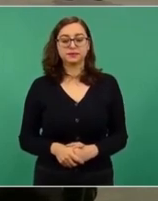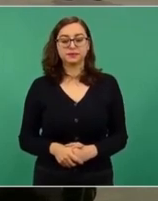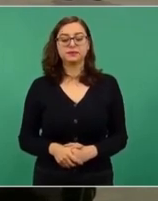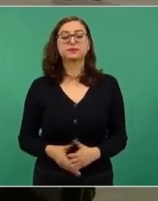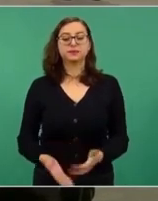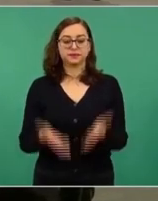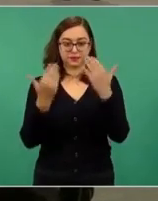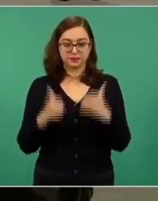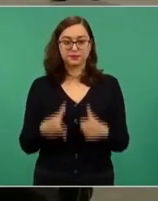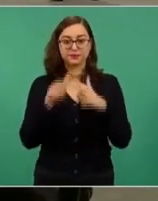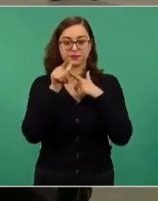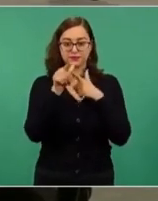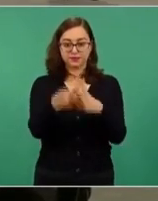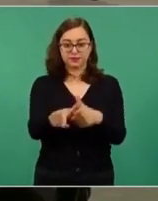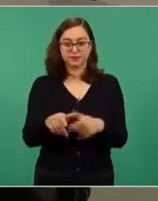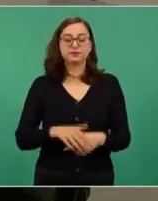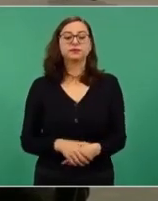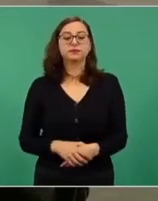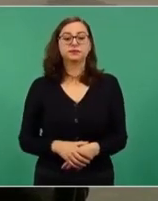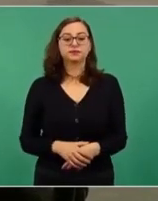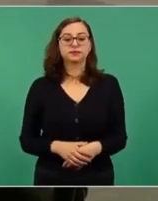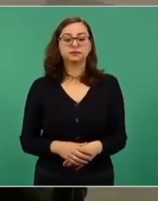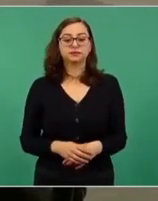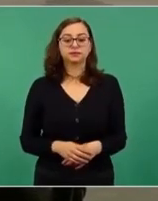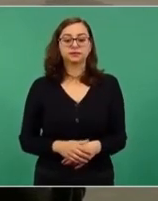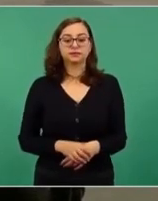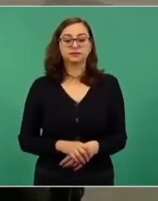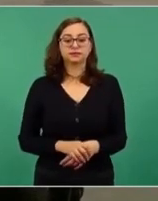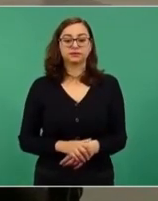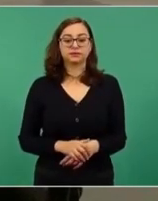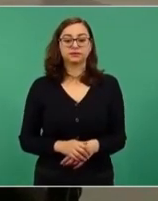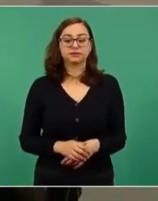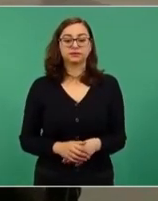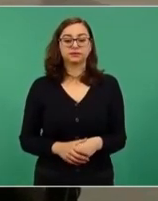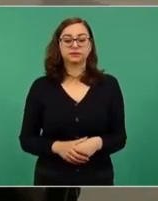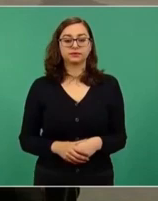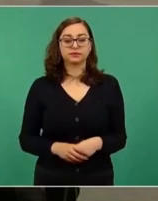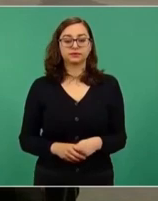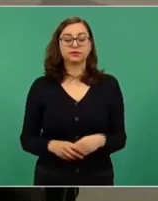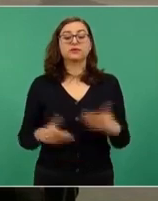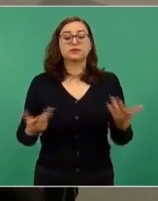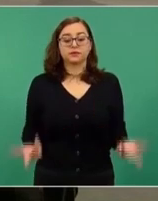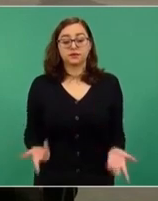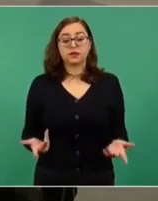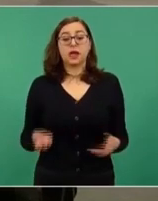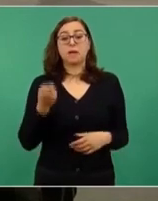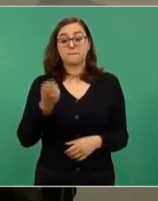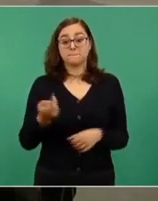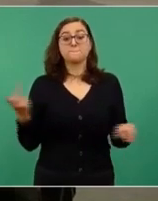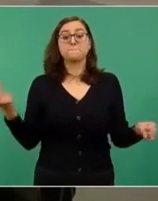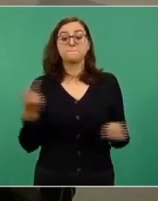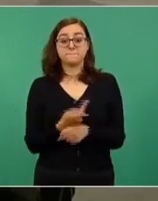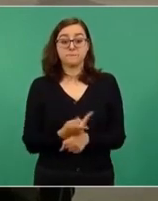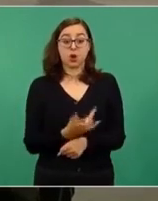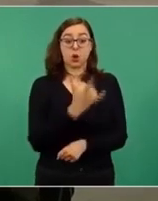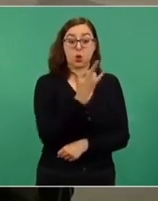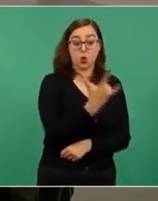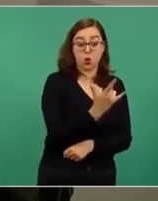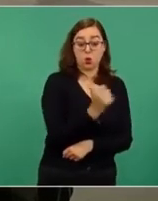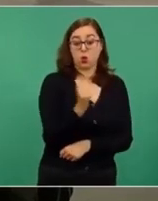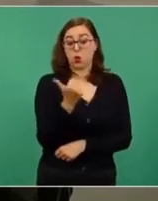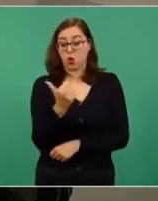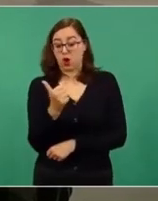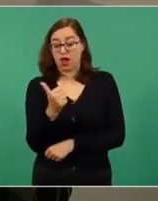¿Continuamos? Gracias. De tal manera que para el bimestre, que ya se cubrió julio-agosto,